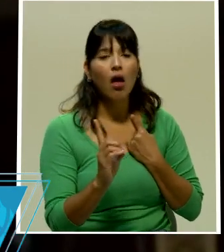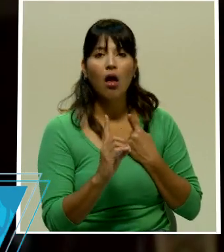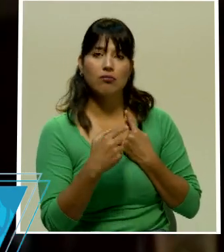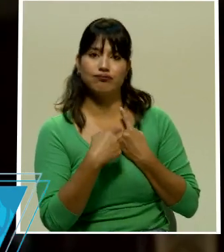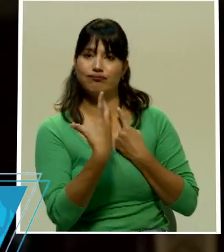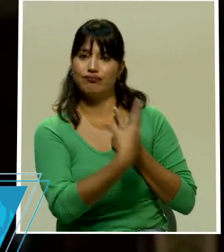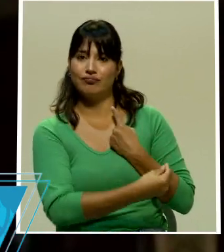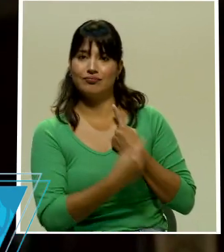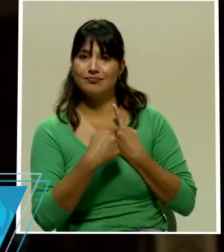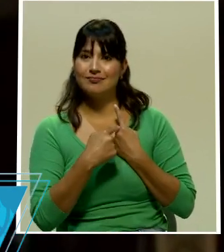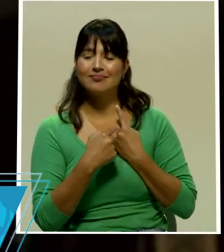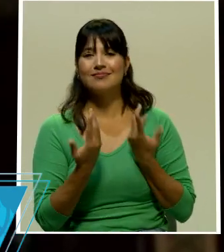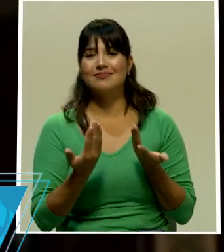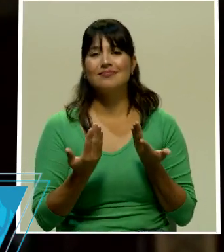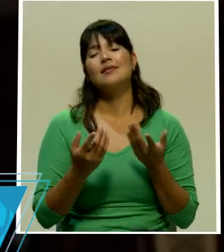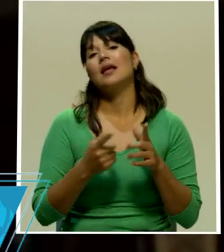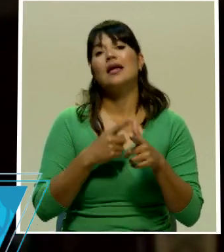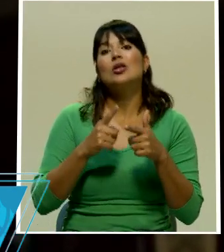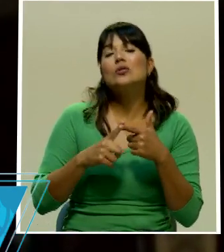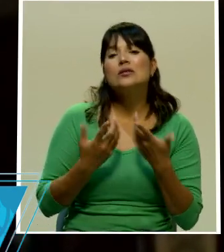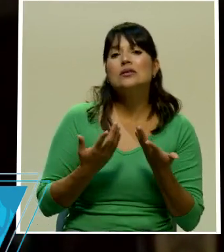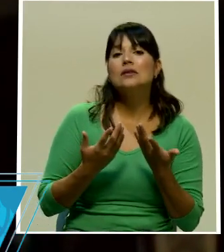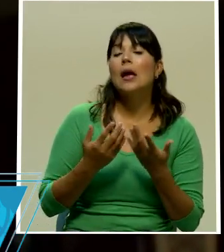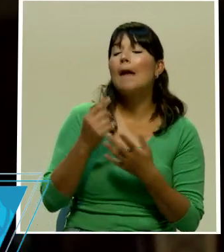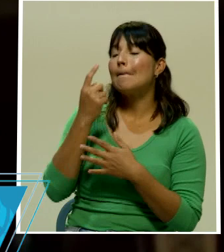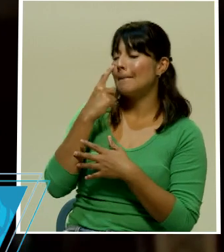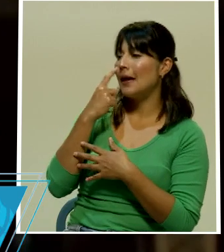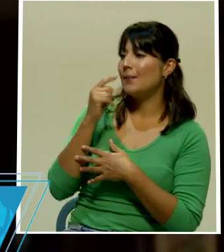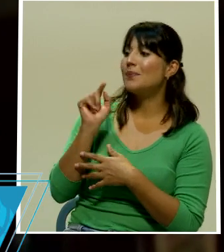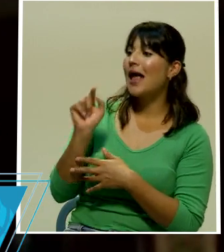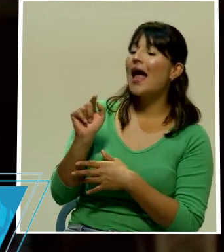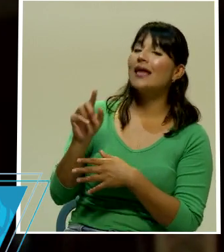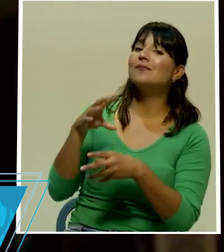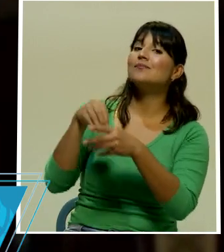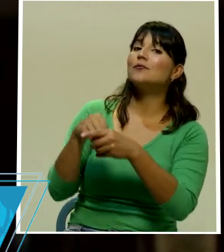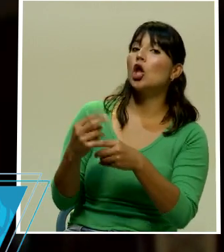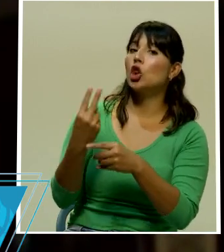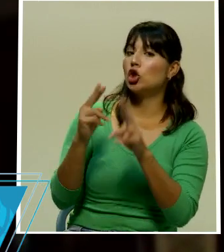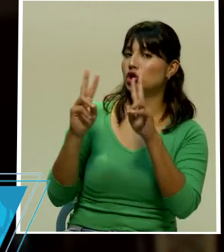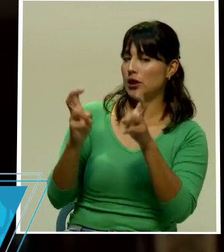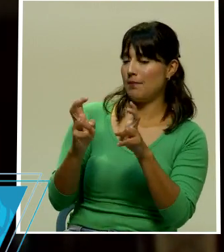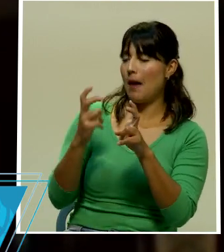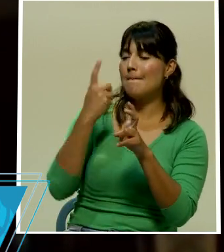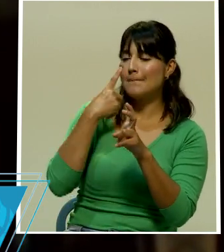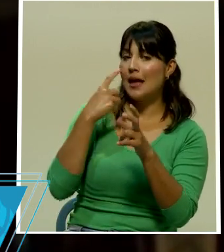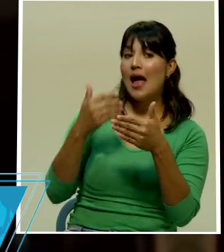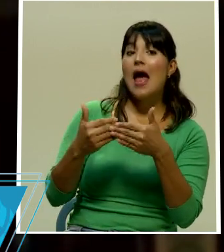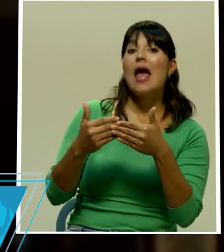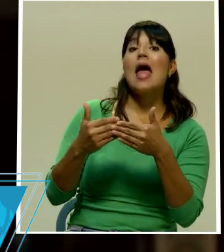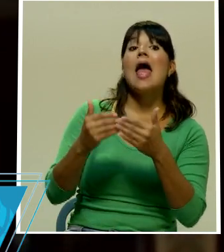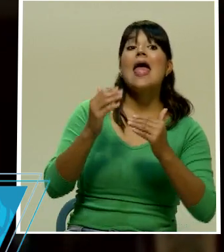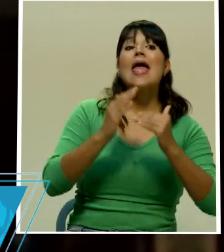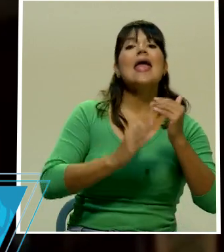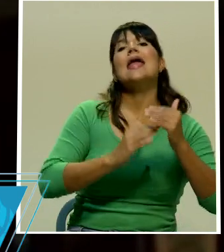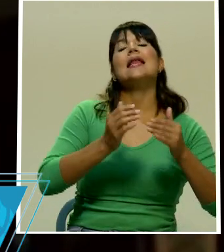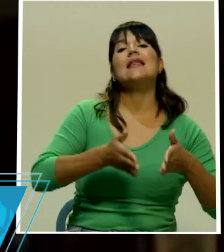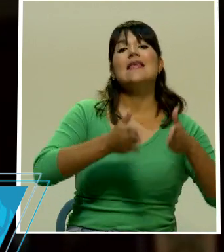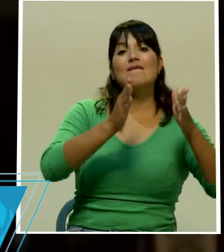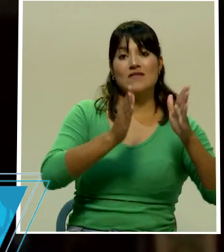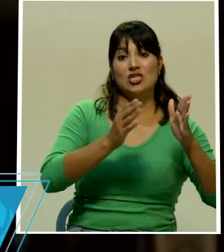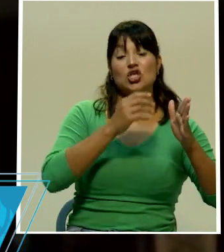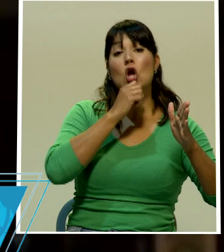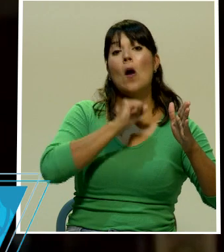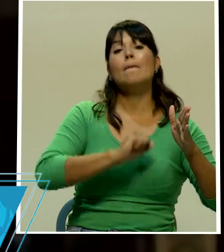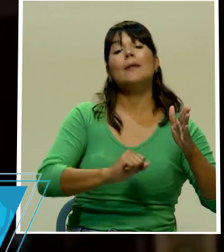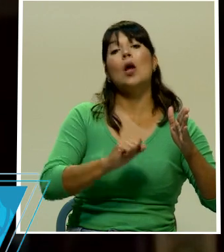claro pero ahí estamos mezclando dos cosas actual bueno anterior a este edificio para ingresar por ejemplo al